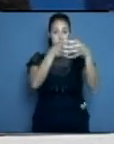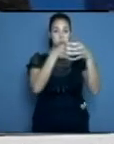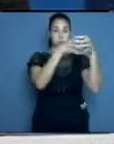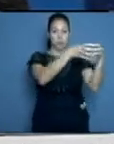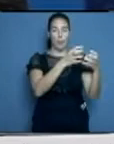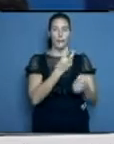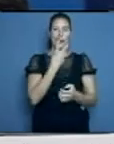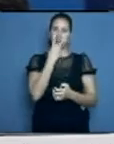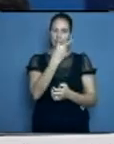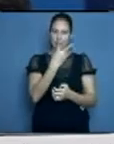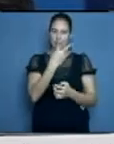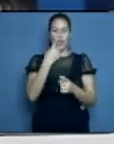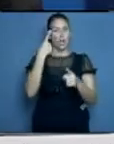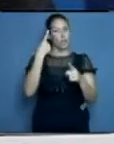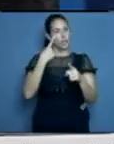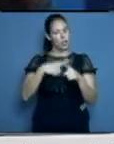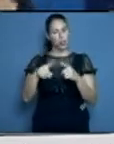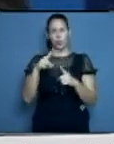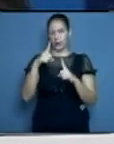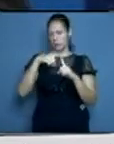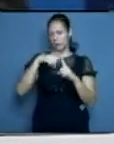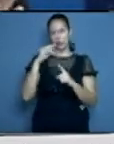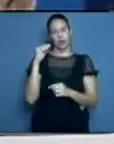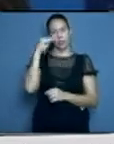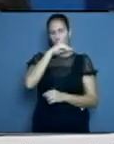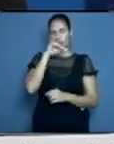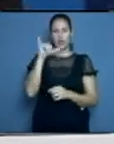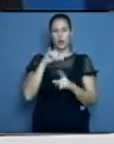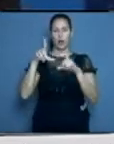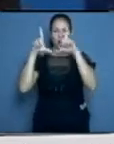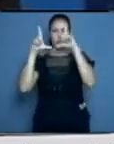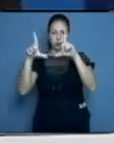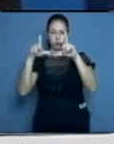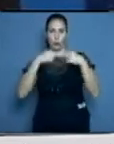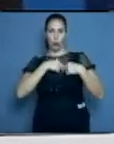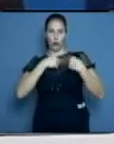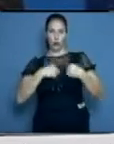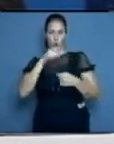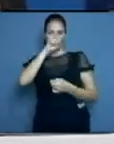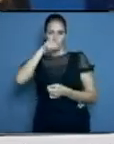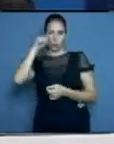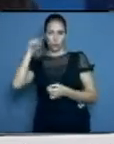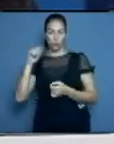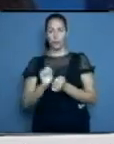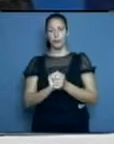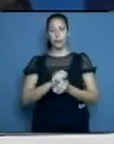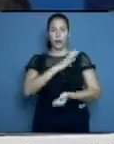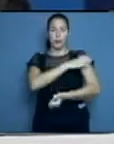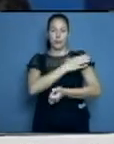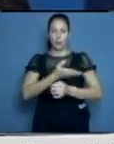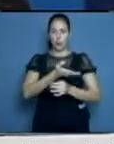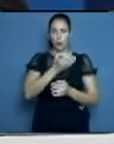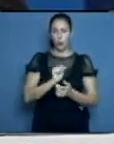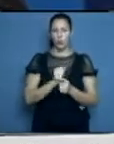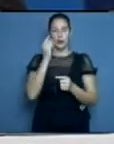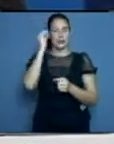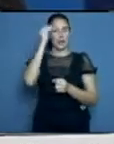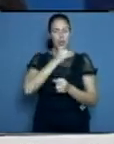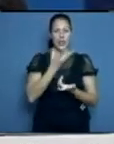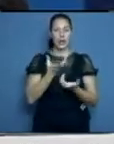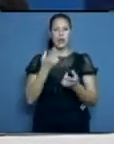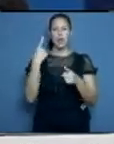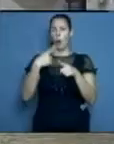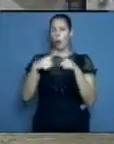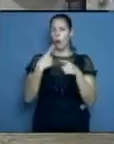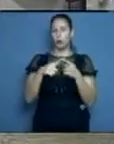ventiladores mecánicos, símetros de pulso, flumíter, monitores, así como equipo de protección personal para los trabajadores de la salud.